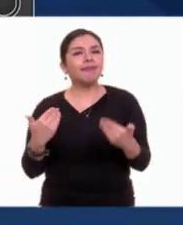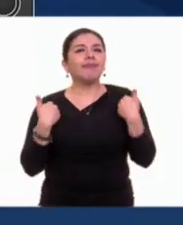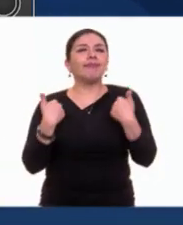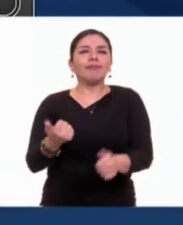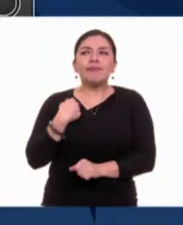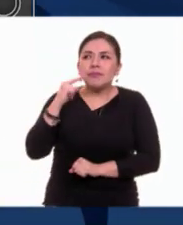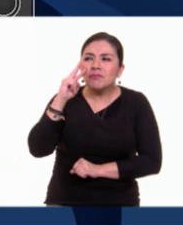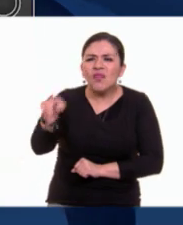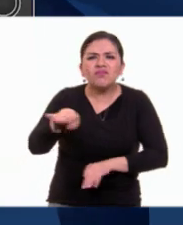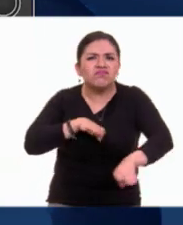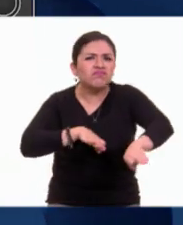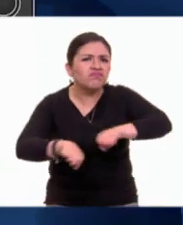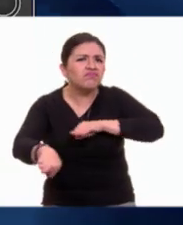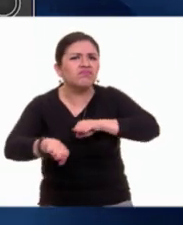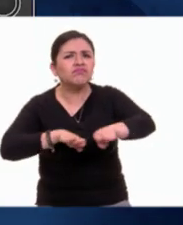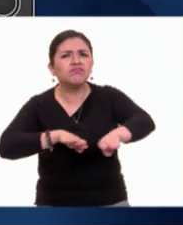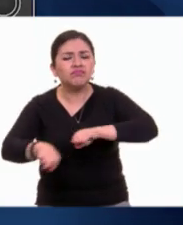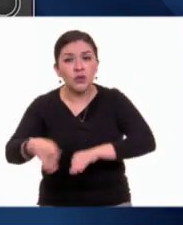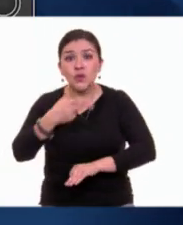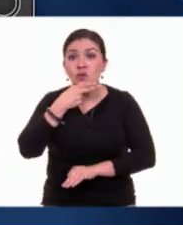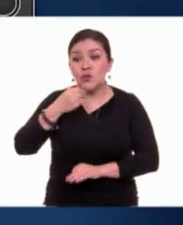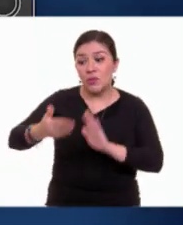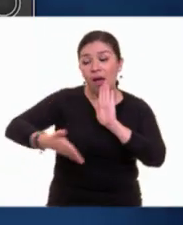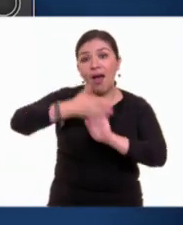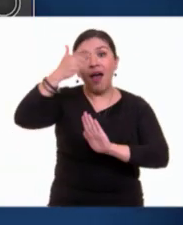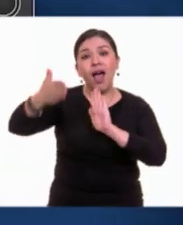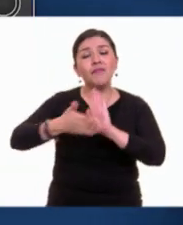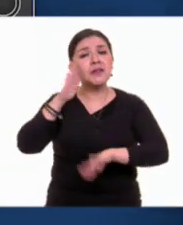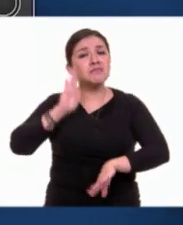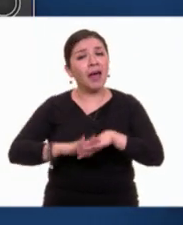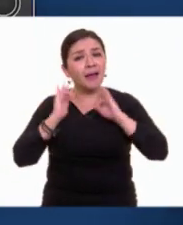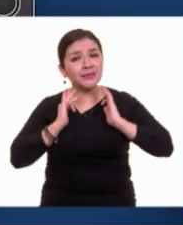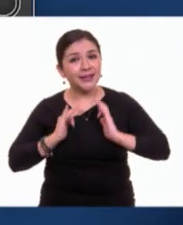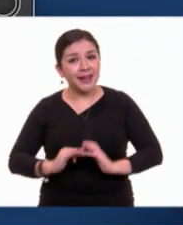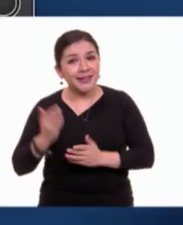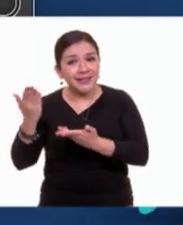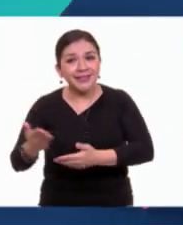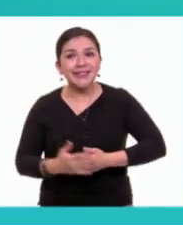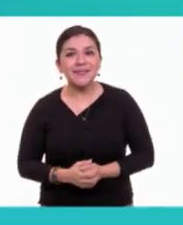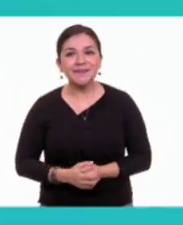dio con su trabajo el albañil tranquilo!